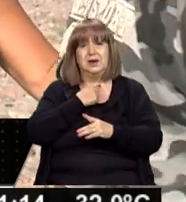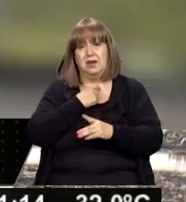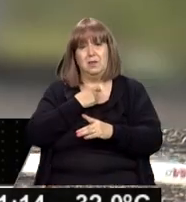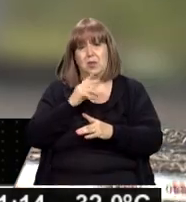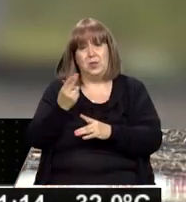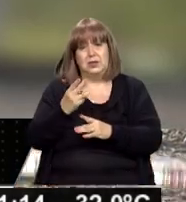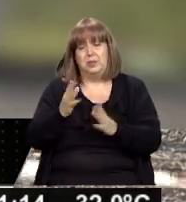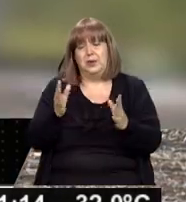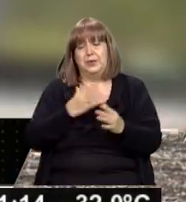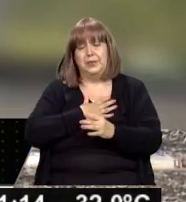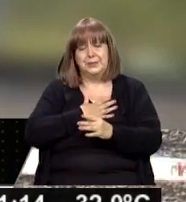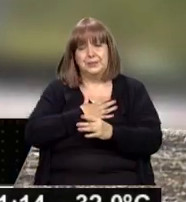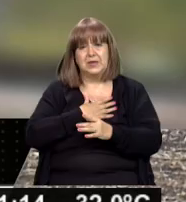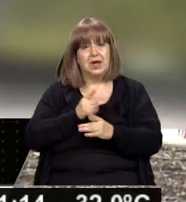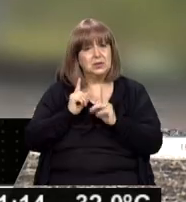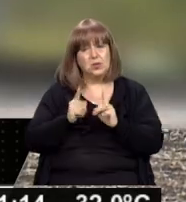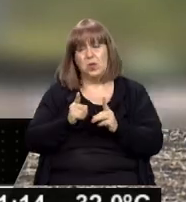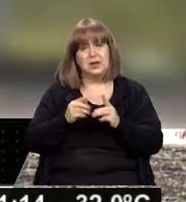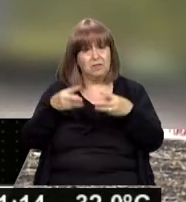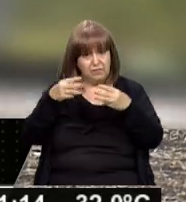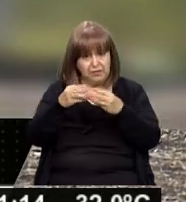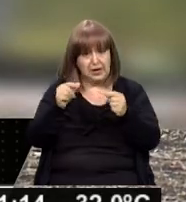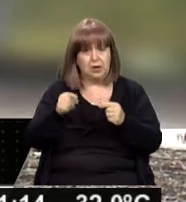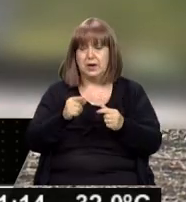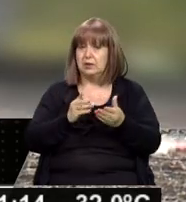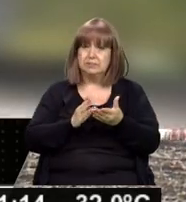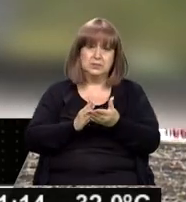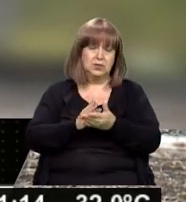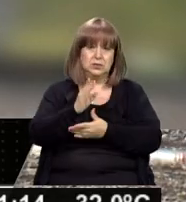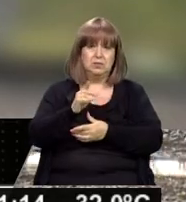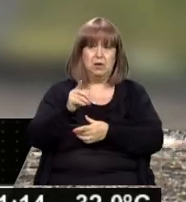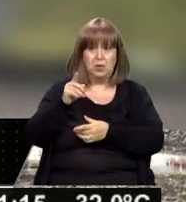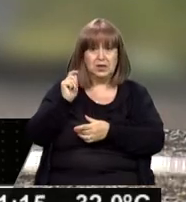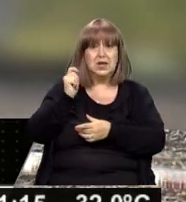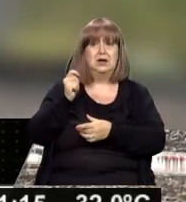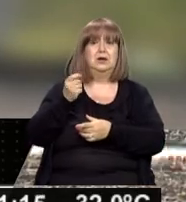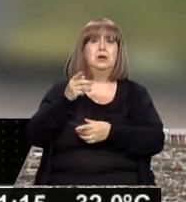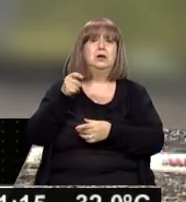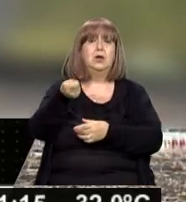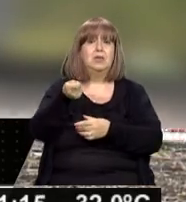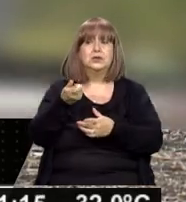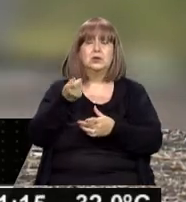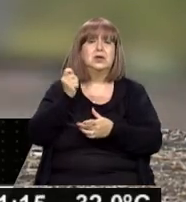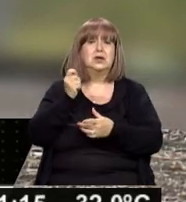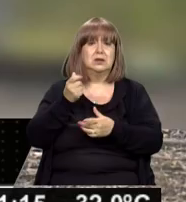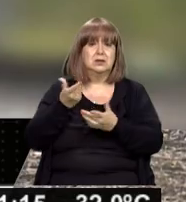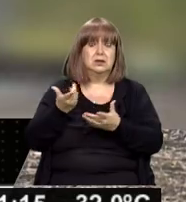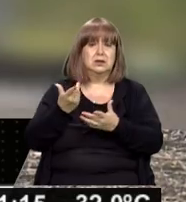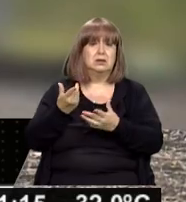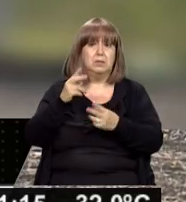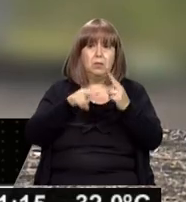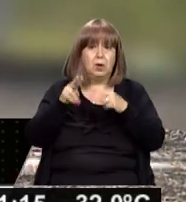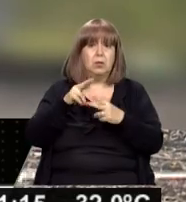a terminar. Esto va a seguir, porque esto no lo hizo este solo. Así que en algún momento lo vamos a encontrar.